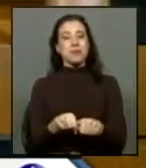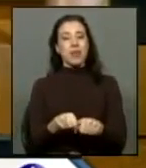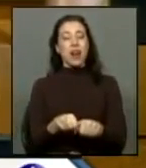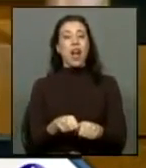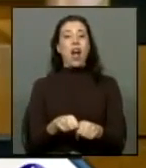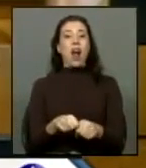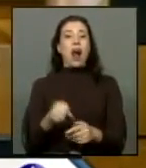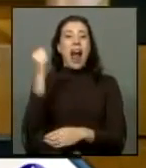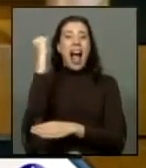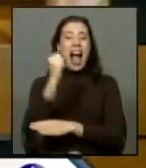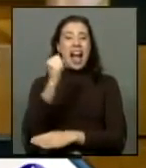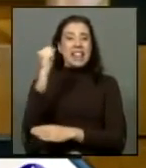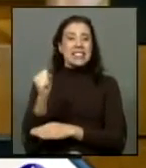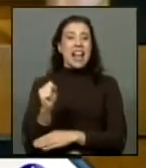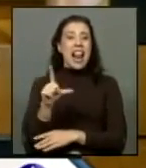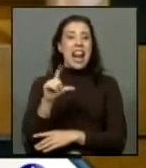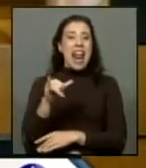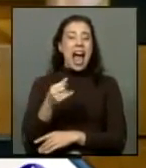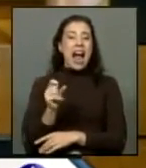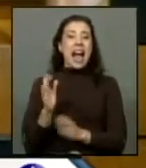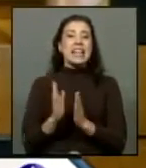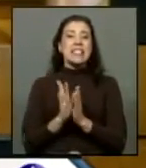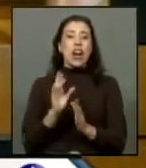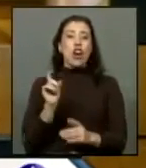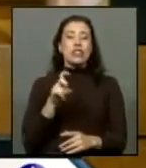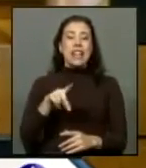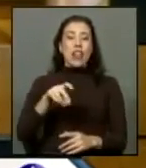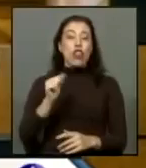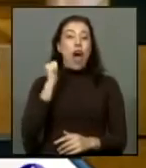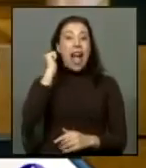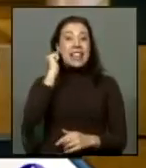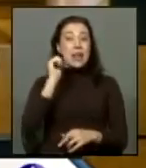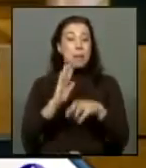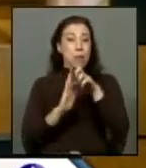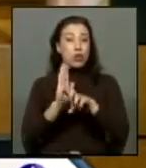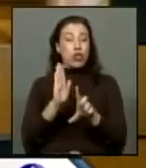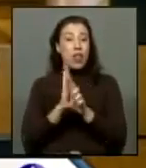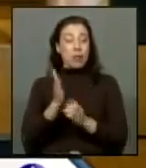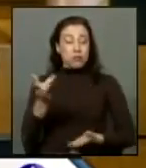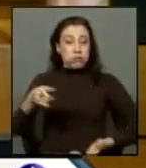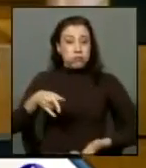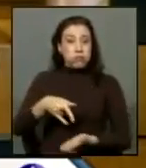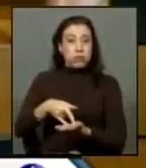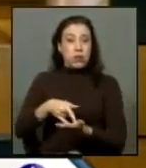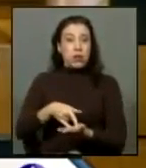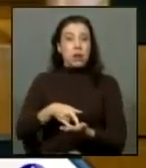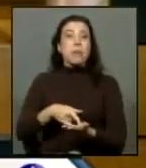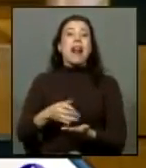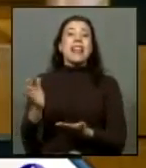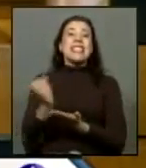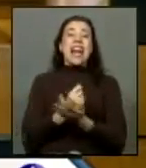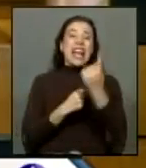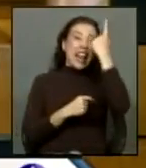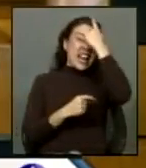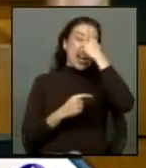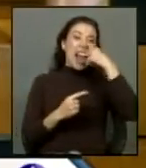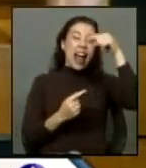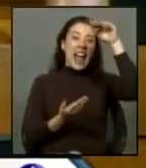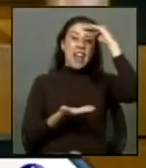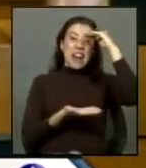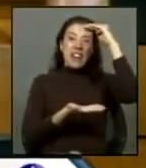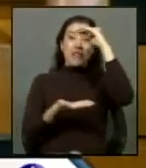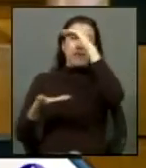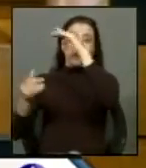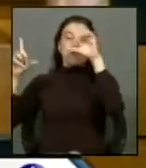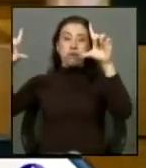asesinados en Laja y San Rosendo ayer presentamos un proyecto de ley para que se retiren los retratos de aquellas personas que estuvieron